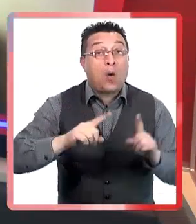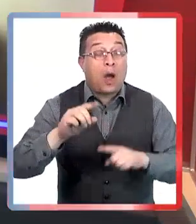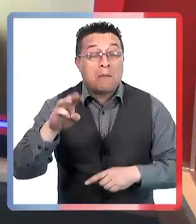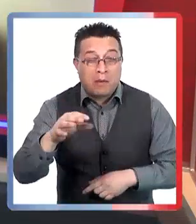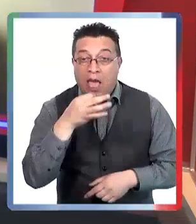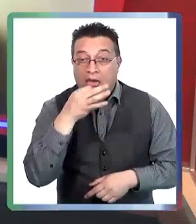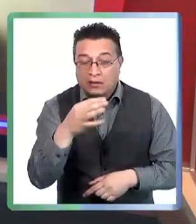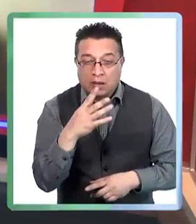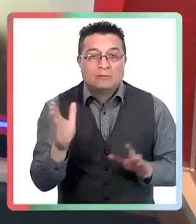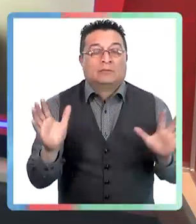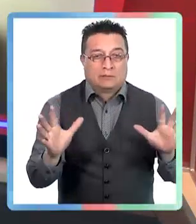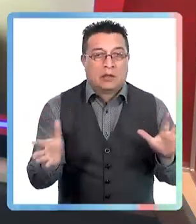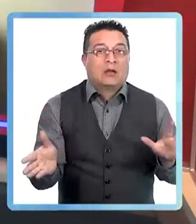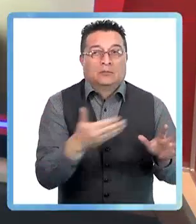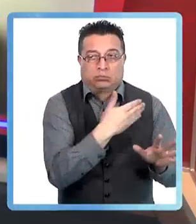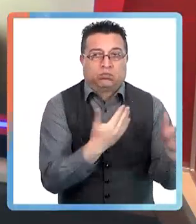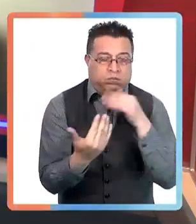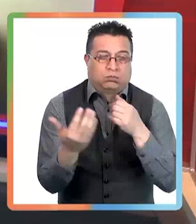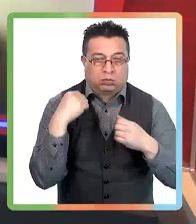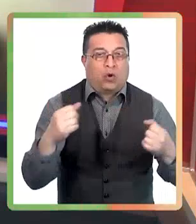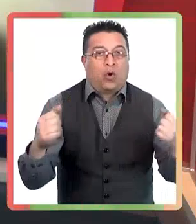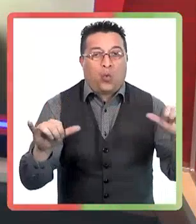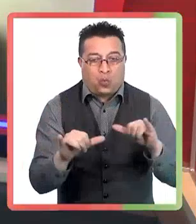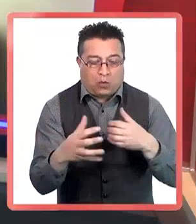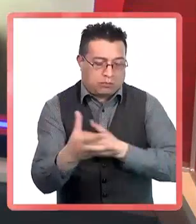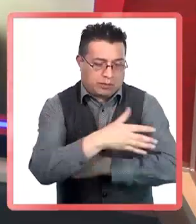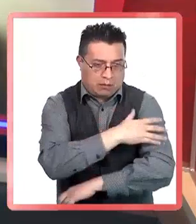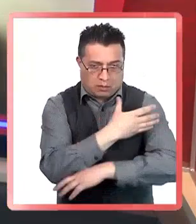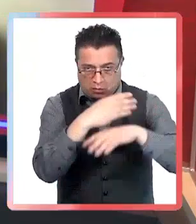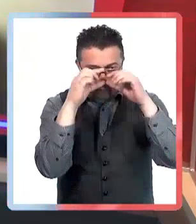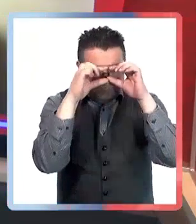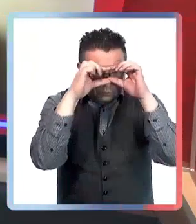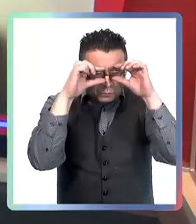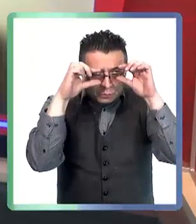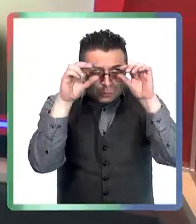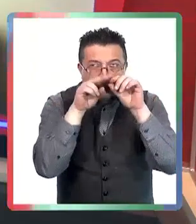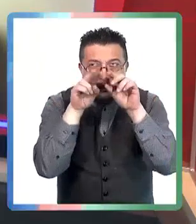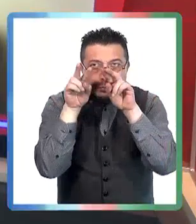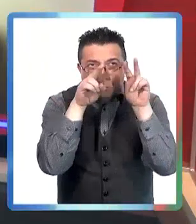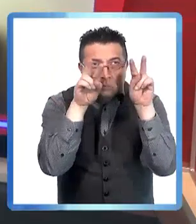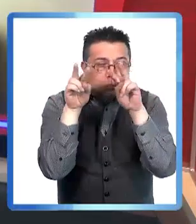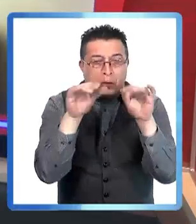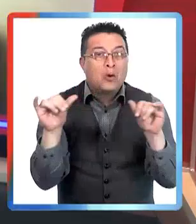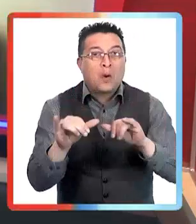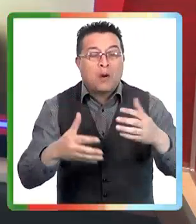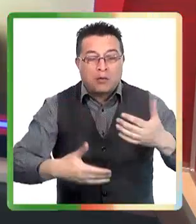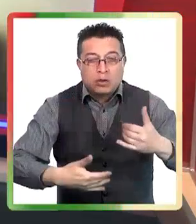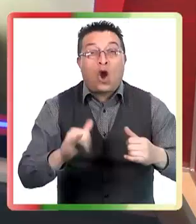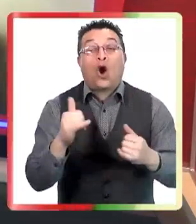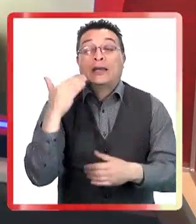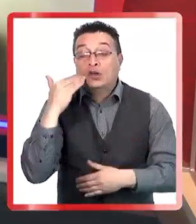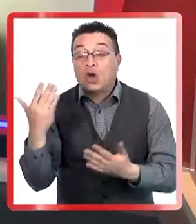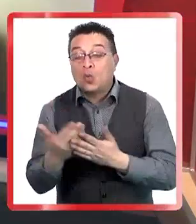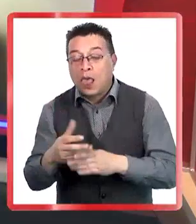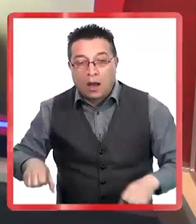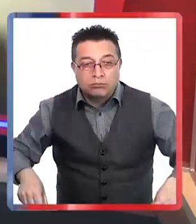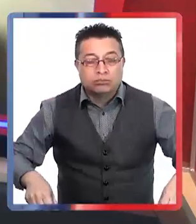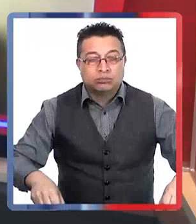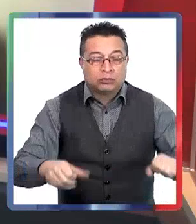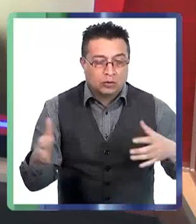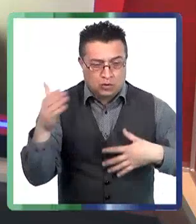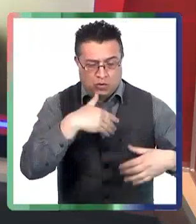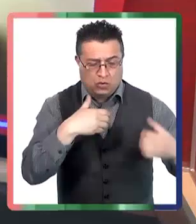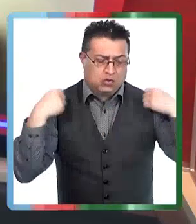esta típica frase más abrigado que hijo único de salir con la guaguita tapada hasta los ojitos. Apenas le vemos los ojitos, ¿verdad? Y lo mismo con los niños que van al colegio.